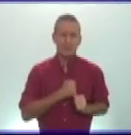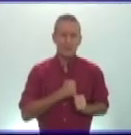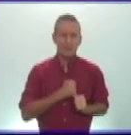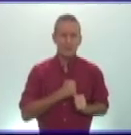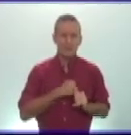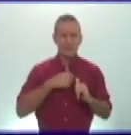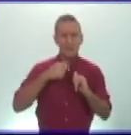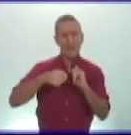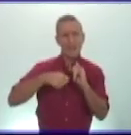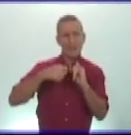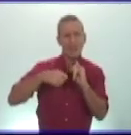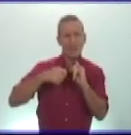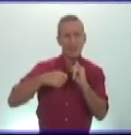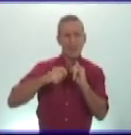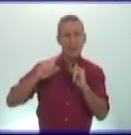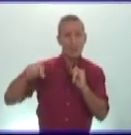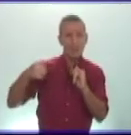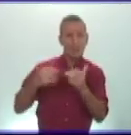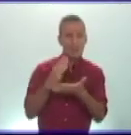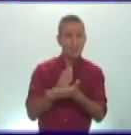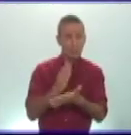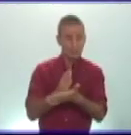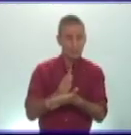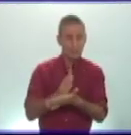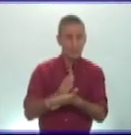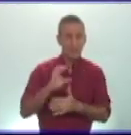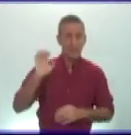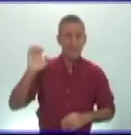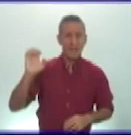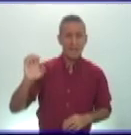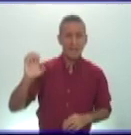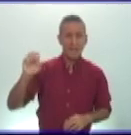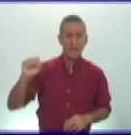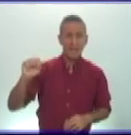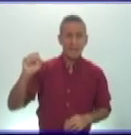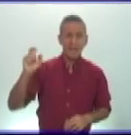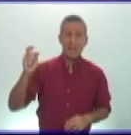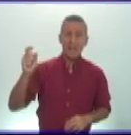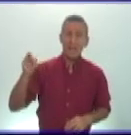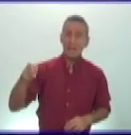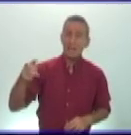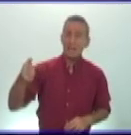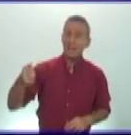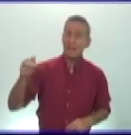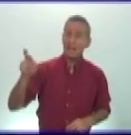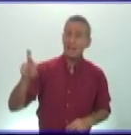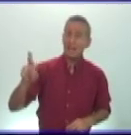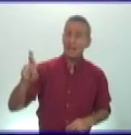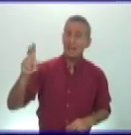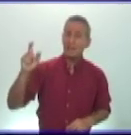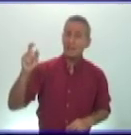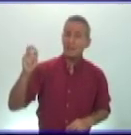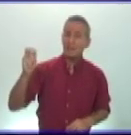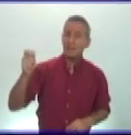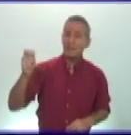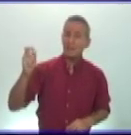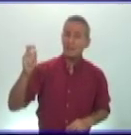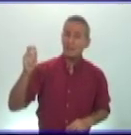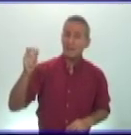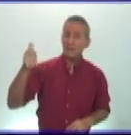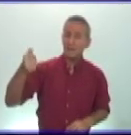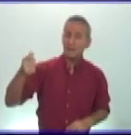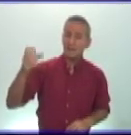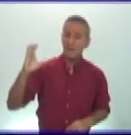espartaco se la estamos anunciando para que si usted tiene la posibilidad la busque de manera íntegra porque el espacio que tenemos no nos da para poner la película